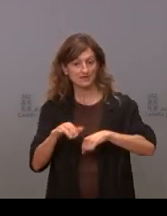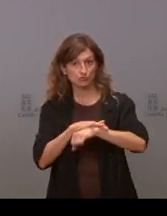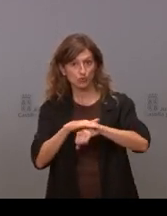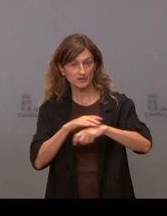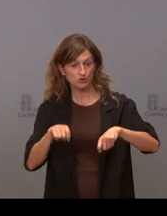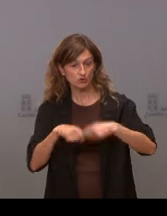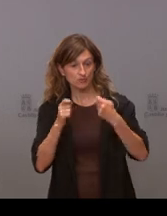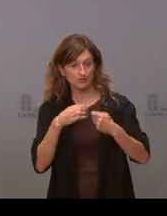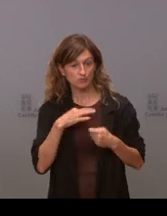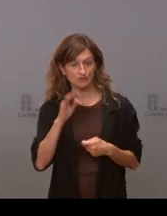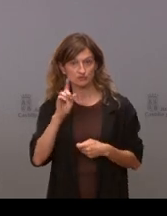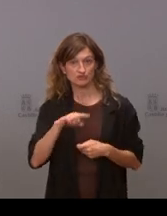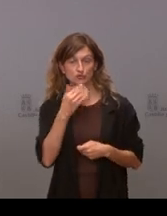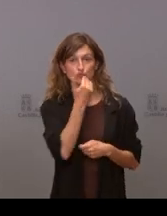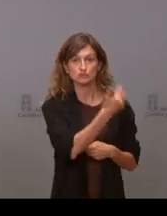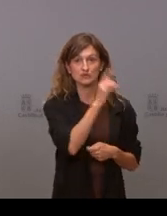Junta de Castilla y León